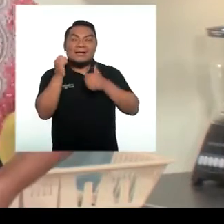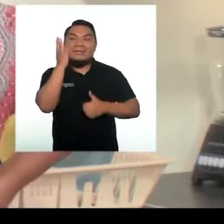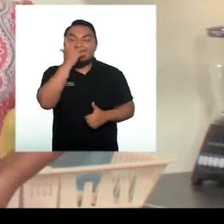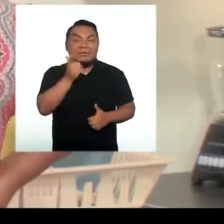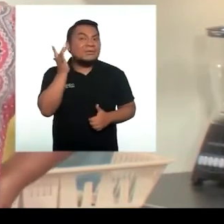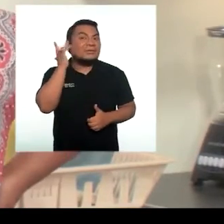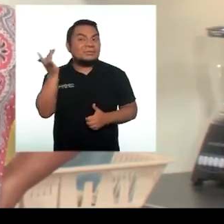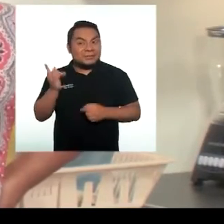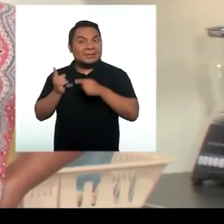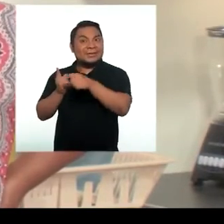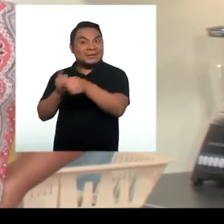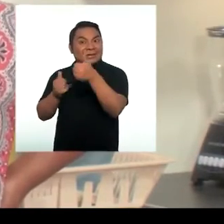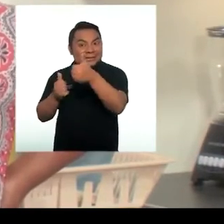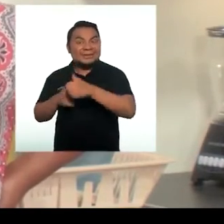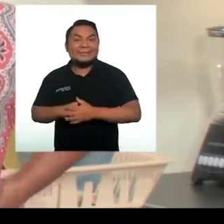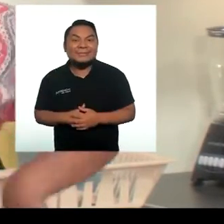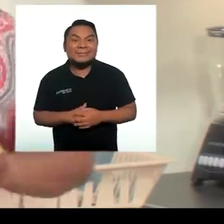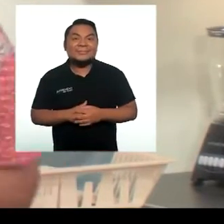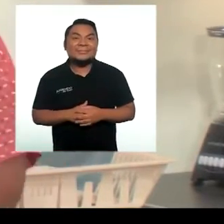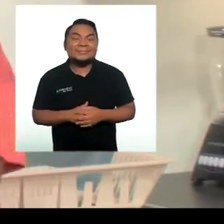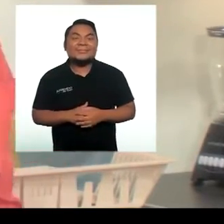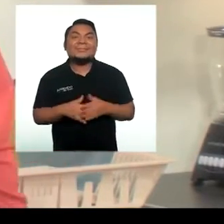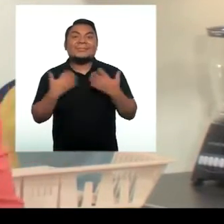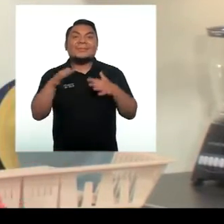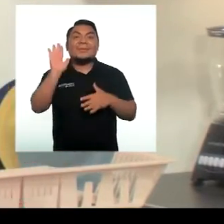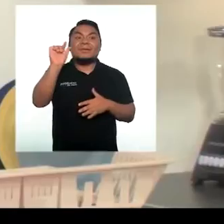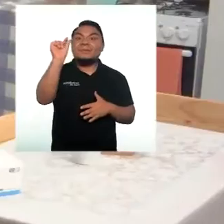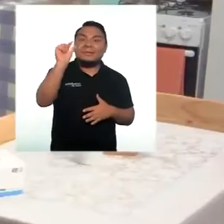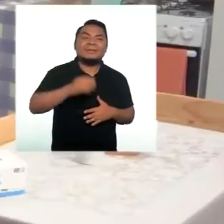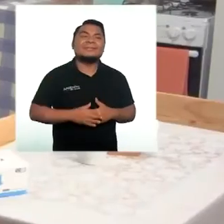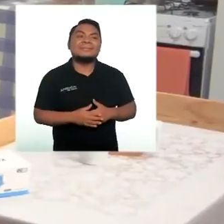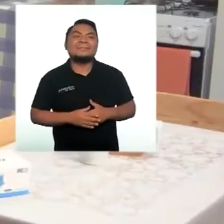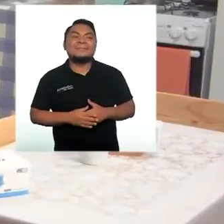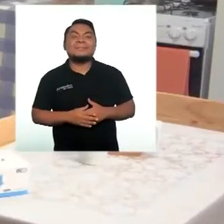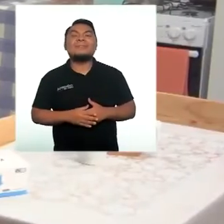bonito suena, ¿verdad? Ya va, ya va.